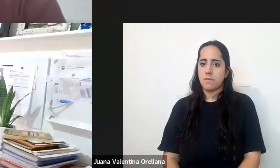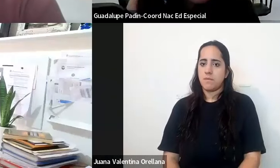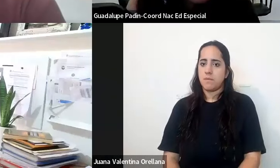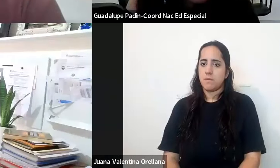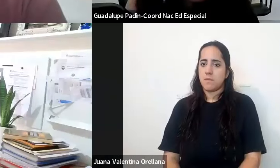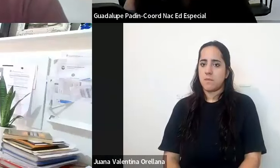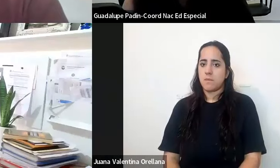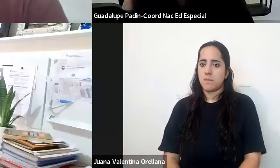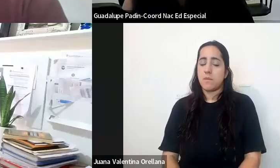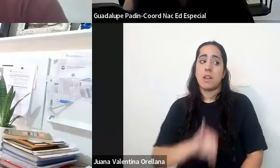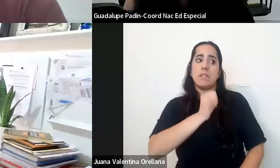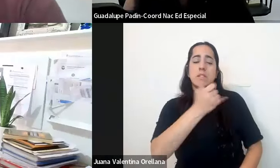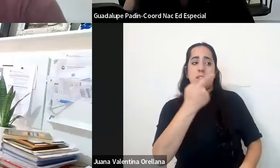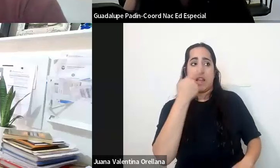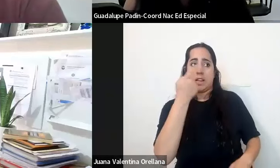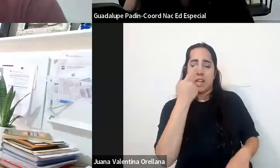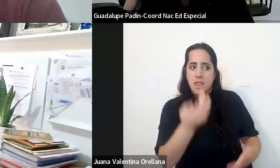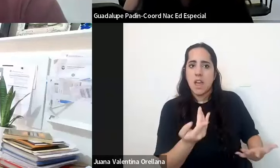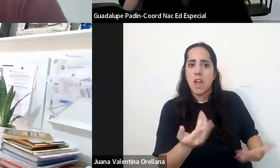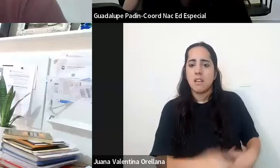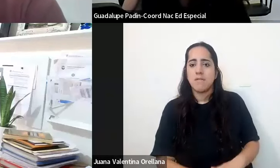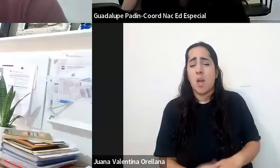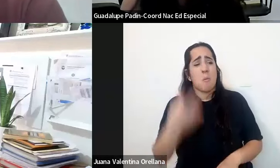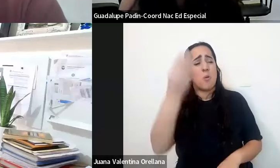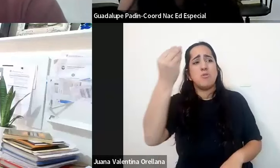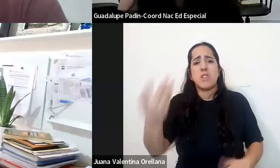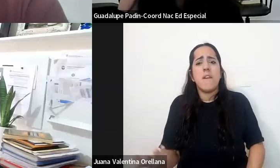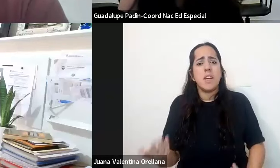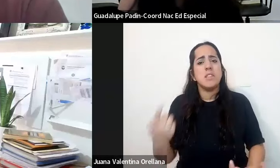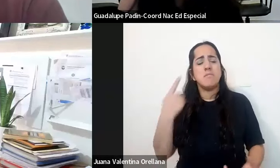sí qué interesante sí porque muchas veces cuando pensamos